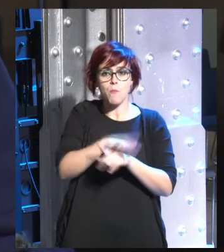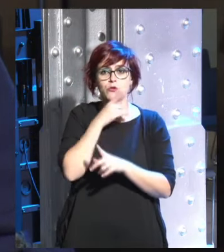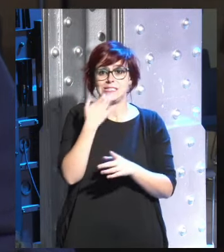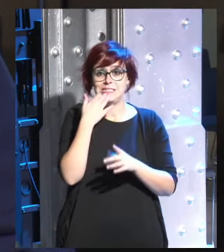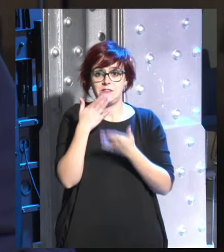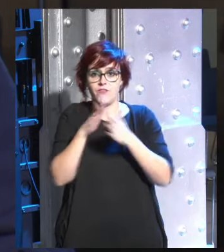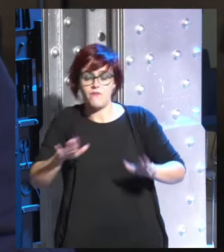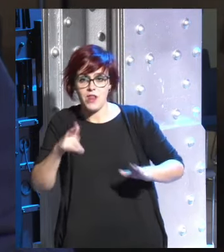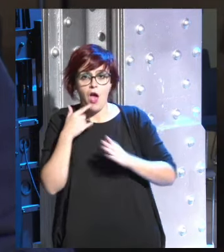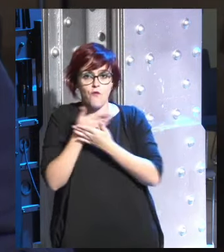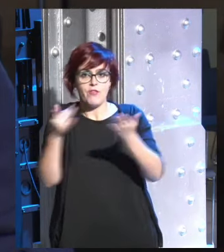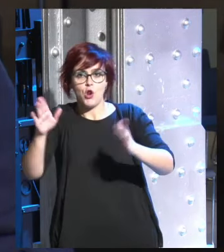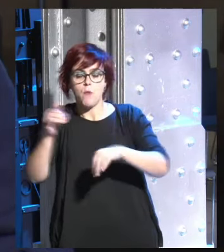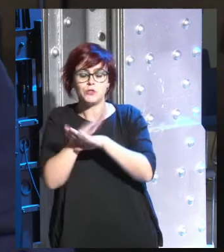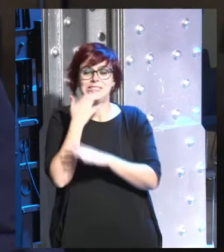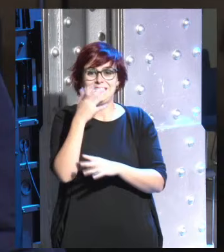violaciones y guerras